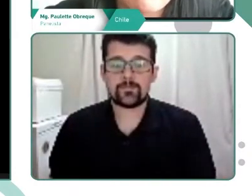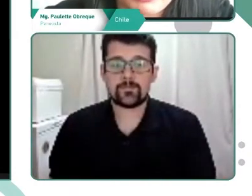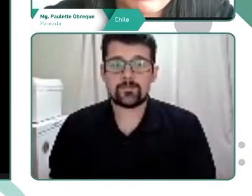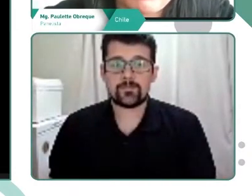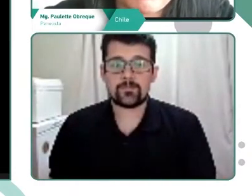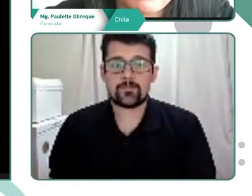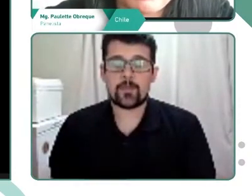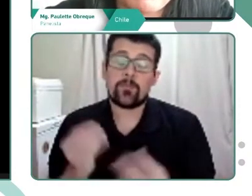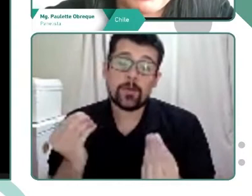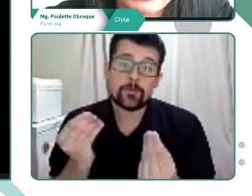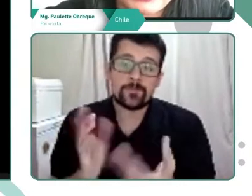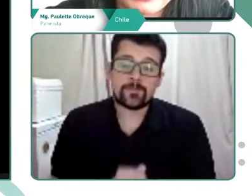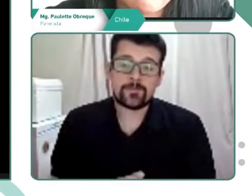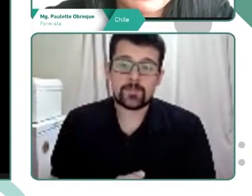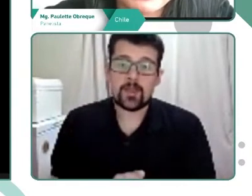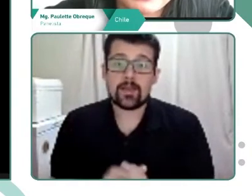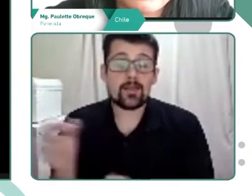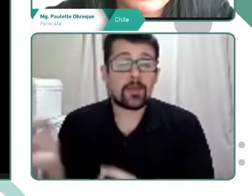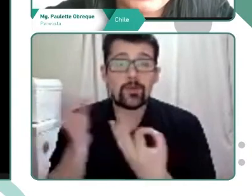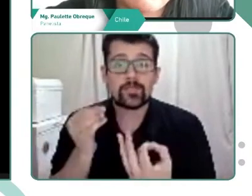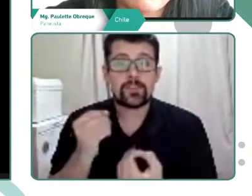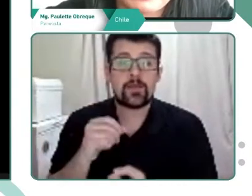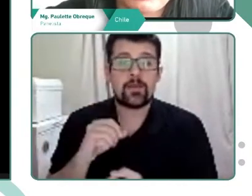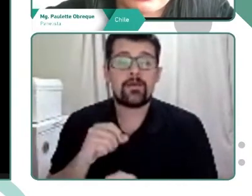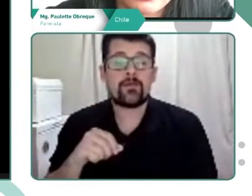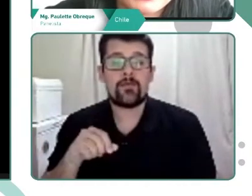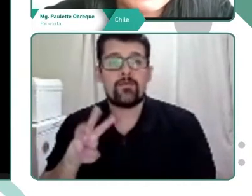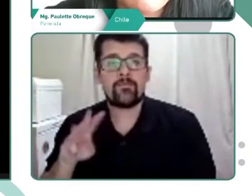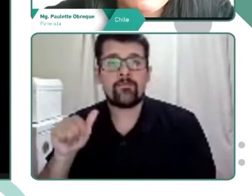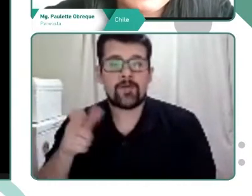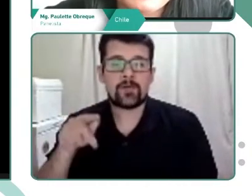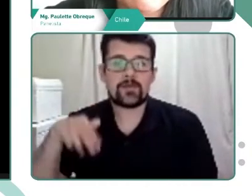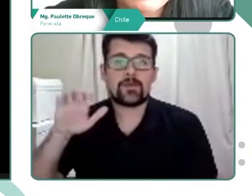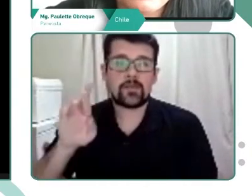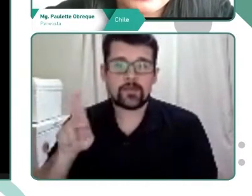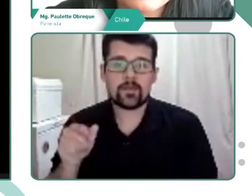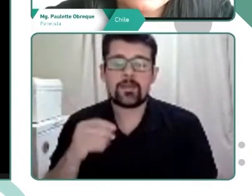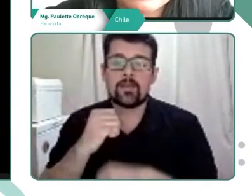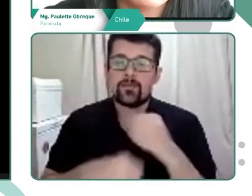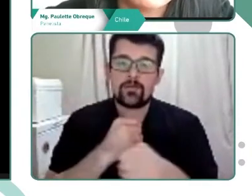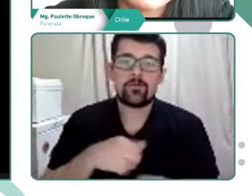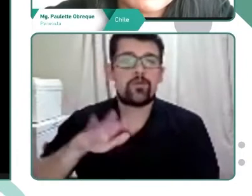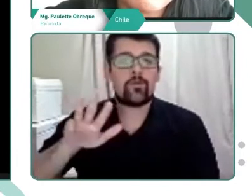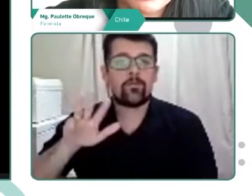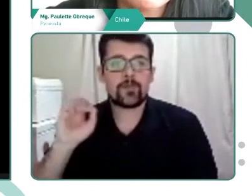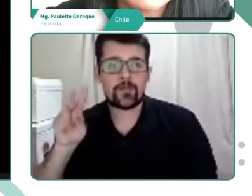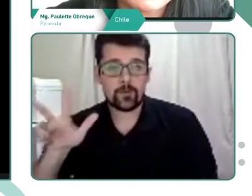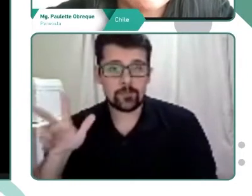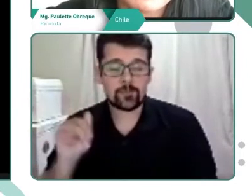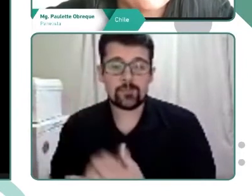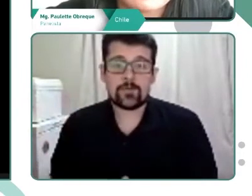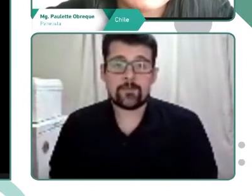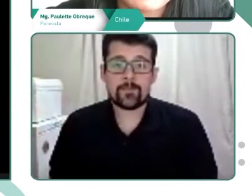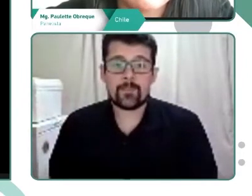que nos propone Wagner el año 98. Debido a este tipo de encuentros, debido a por qué trabajamos las